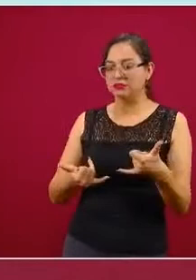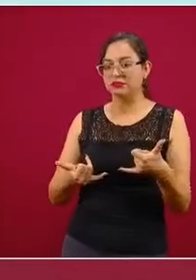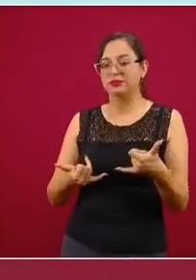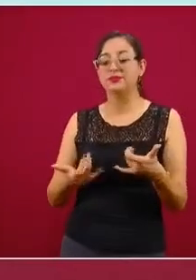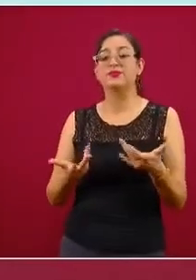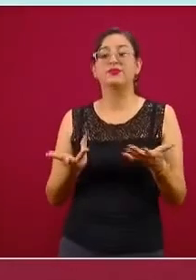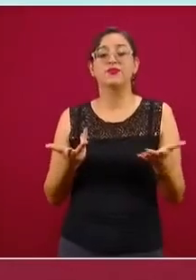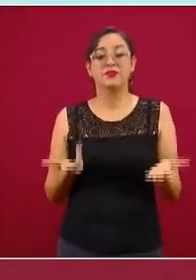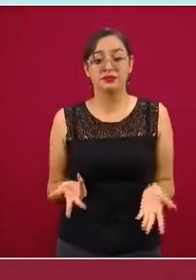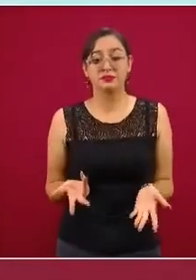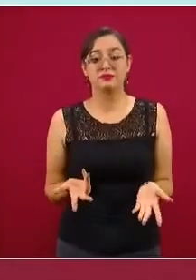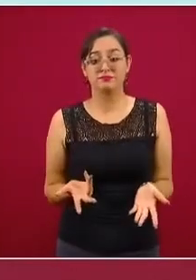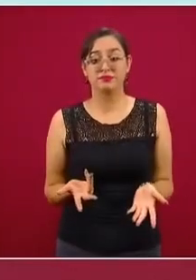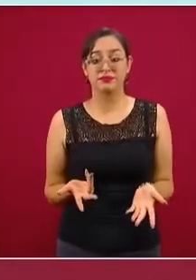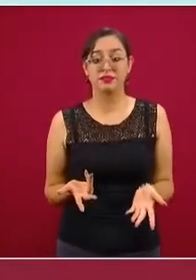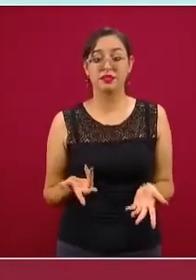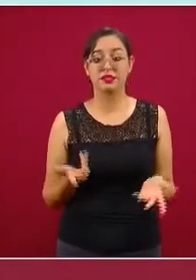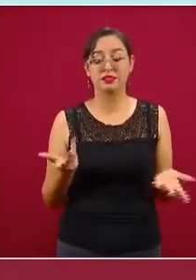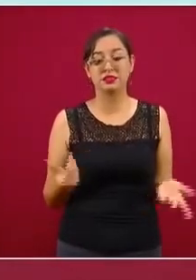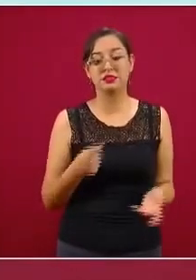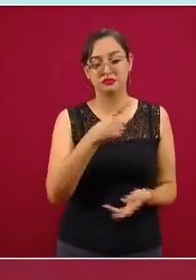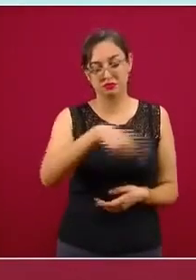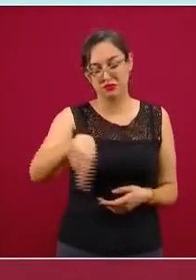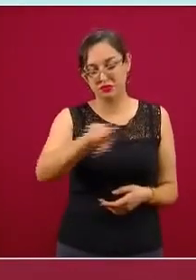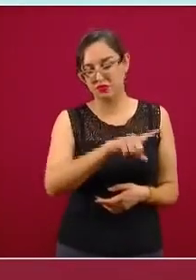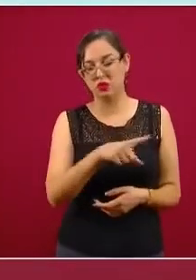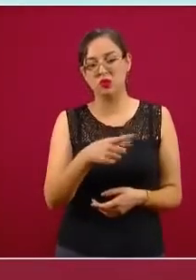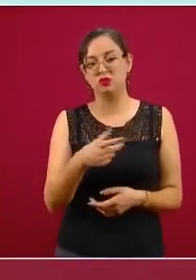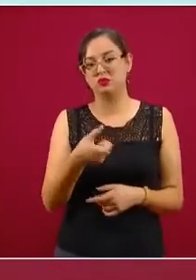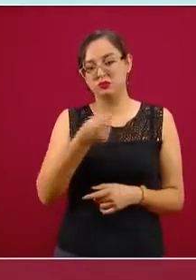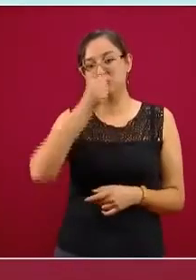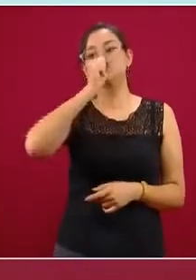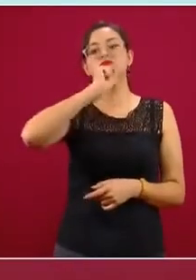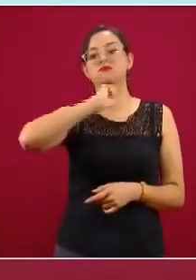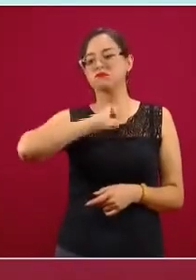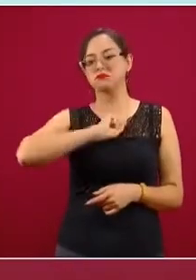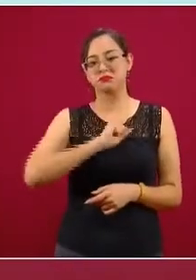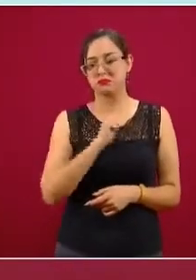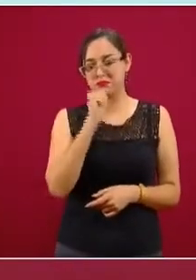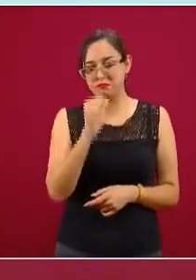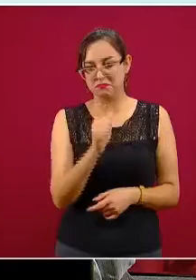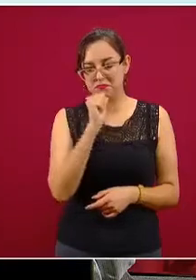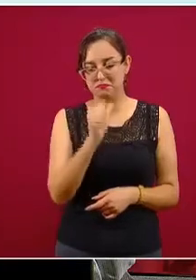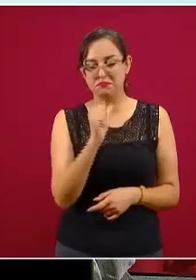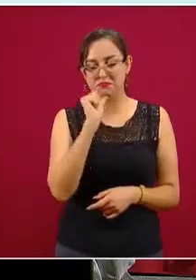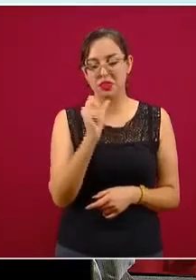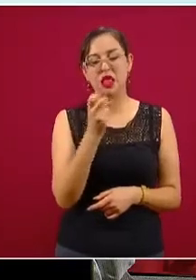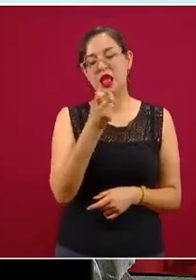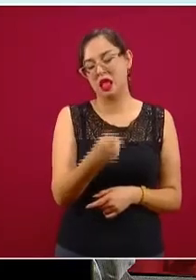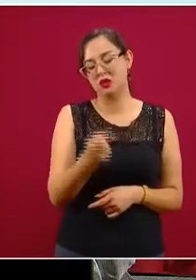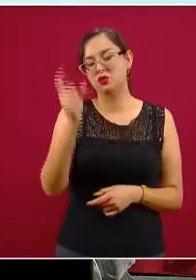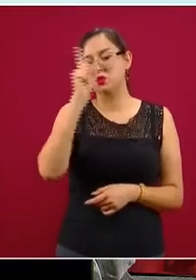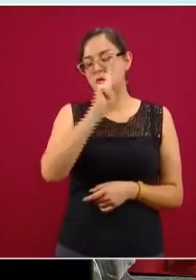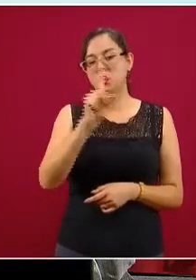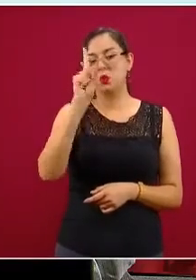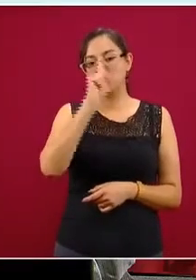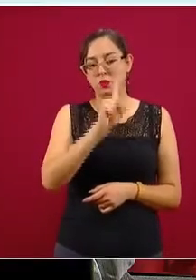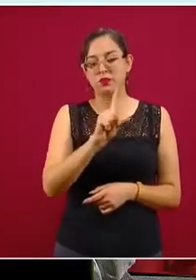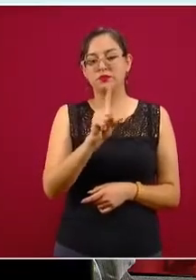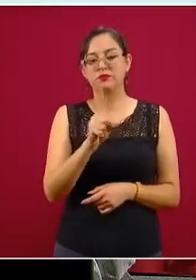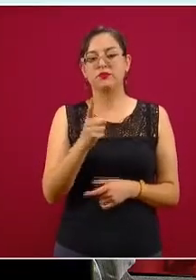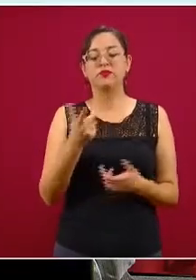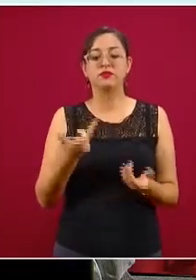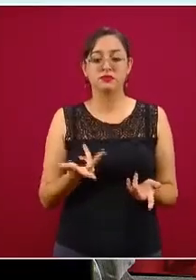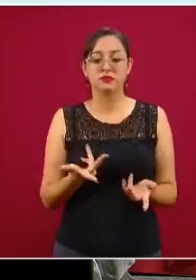Estoy hablando de pacientes que no tienen que ser intubados, por supuesto. Entonces, algunas de las recomendaciones es que se ha